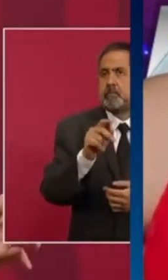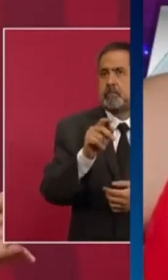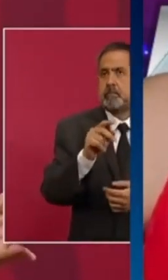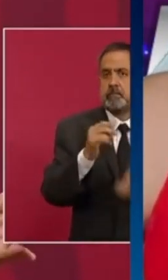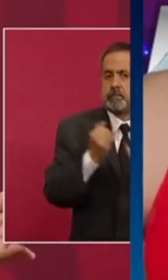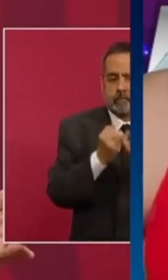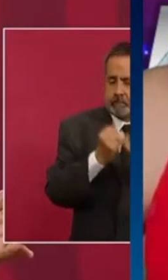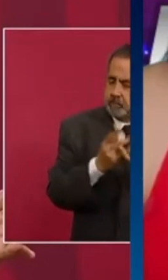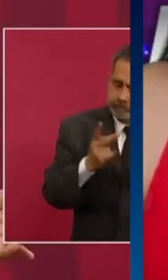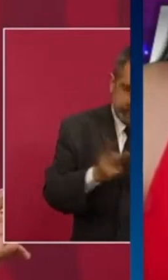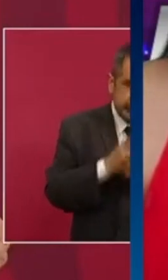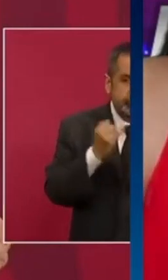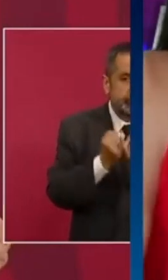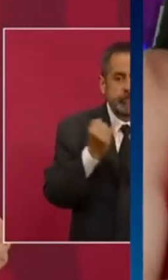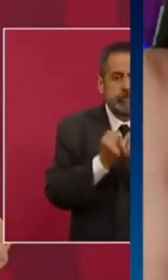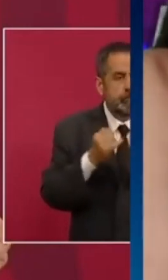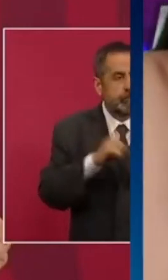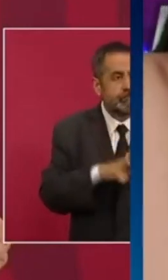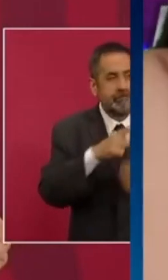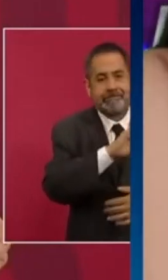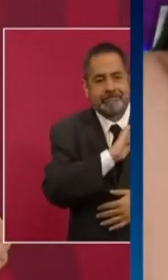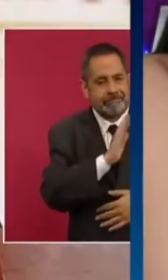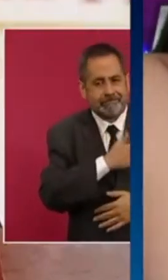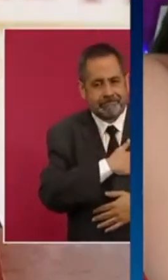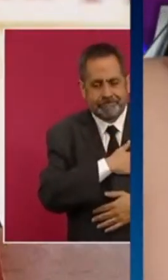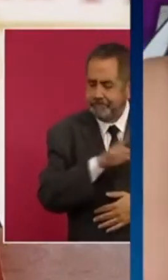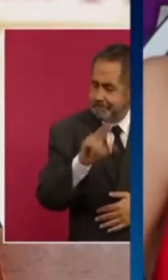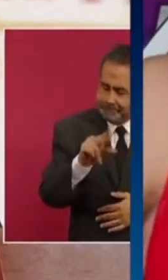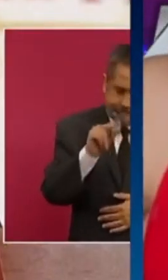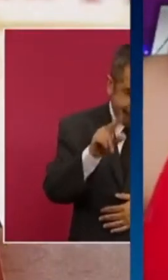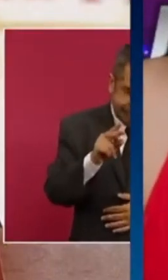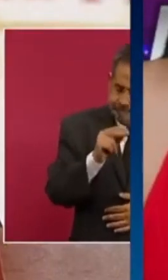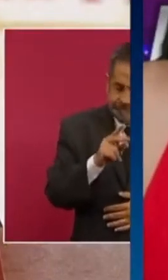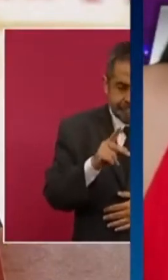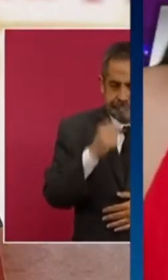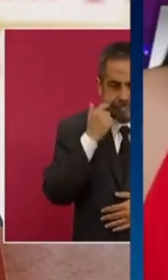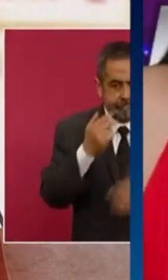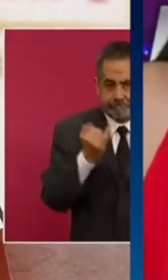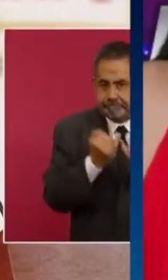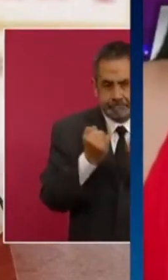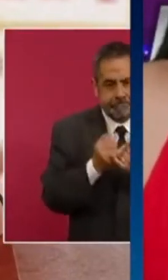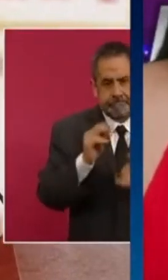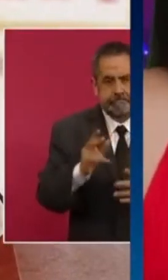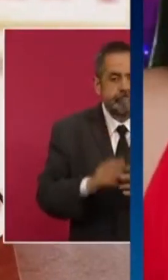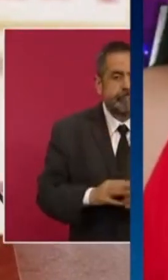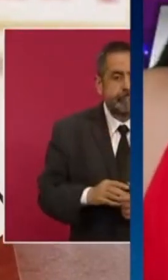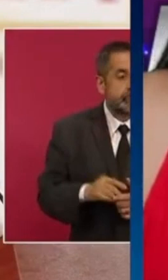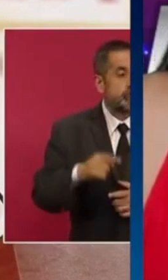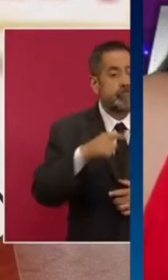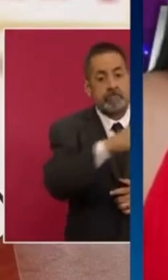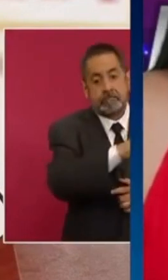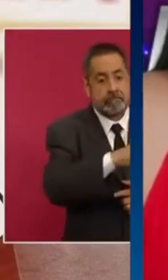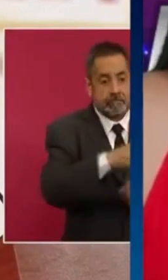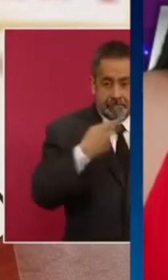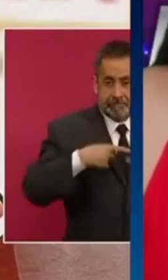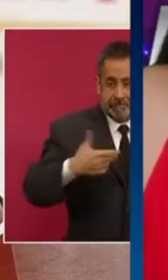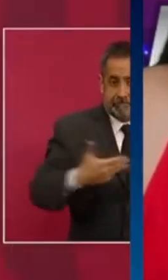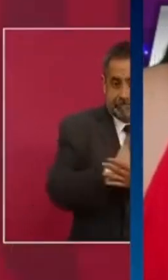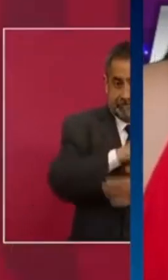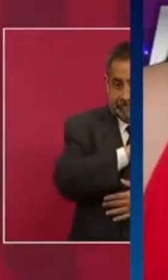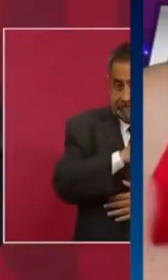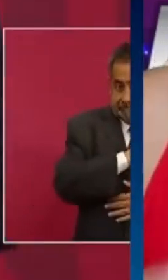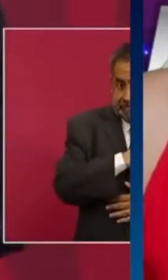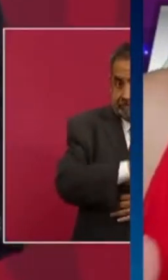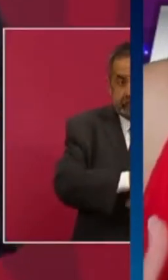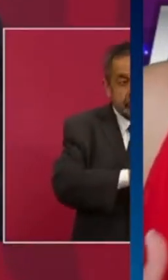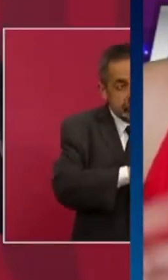Murayama. O sea, esas porquerías que hoy estamos viviendo por parte del INE, de verdad eso nos merecemos. El